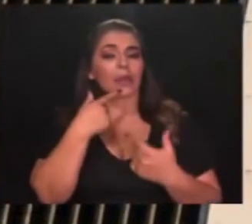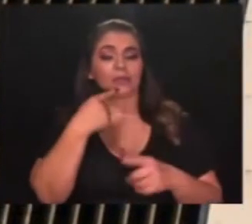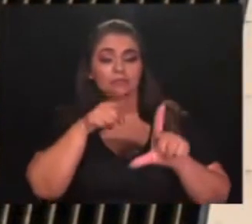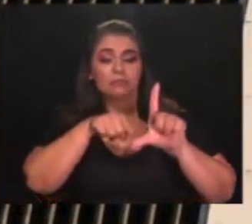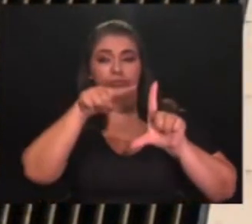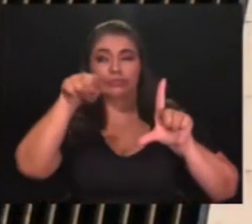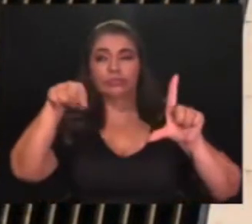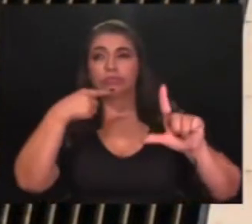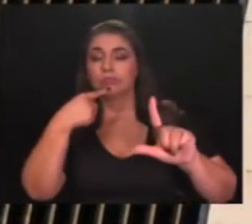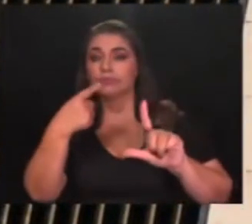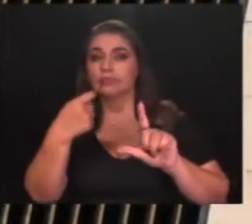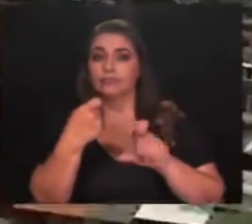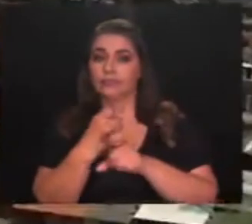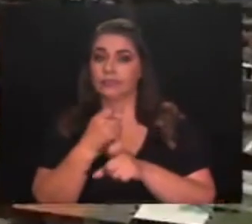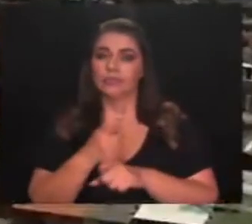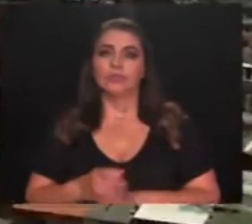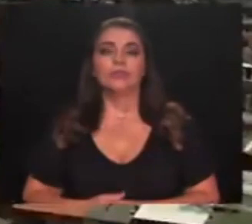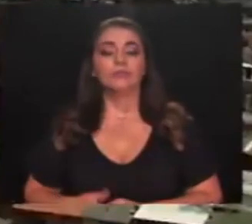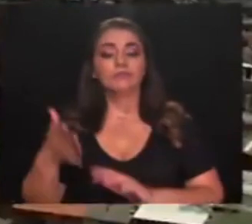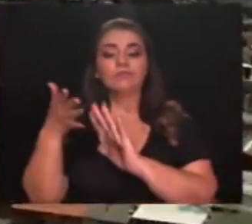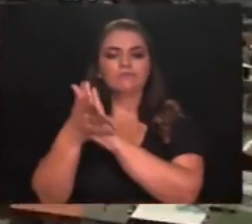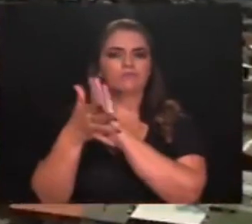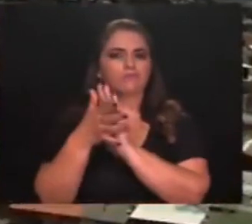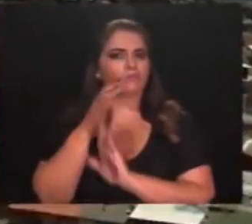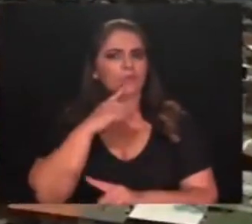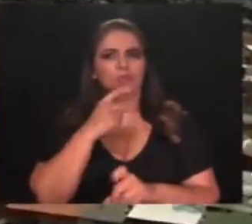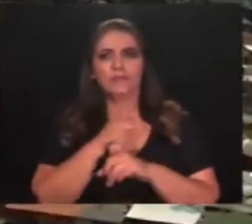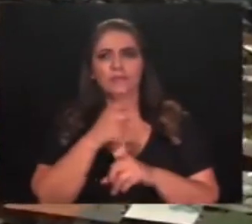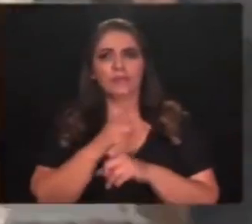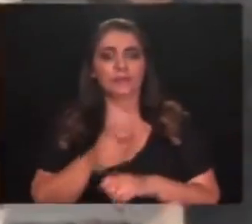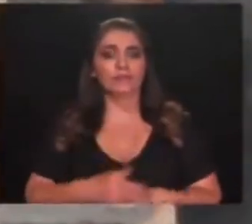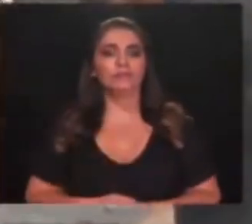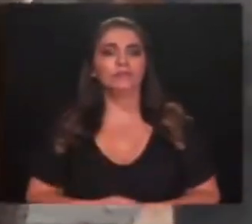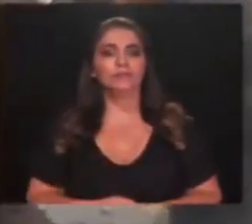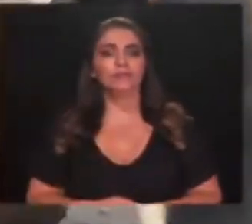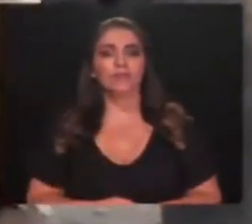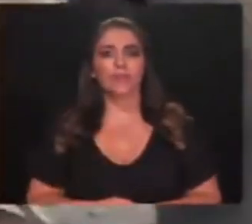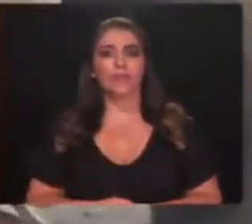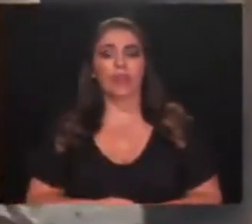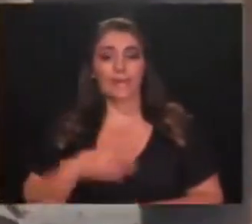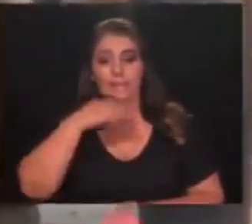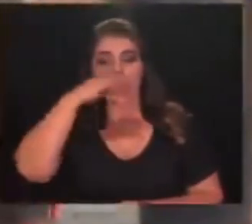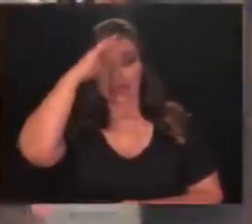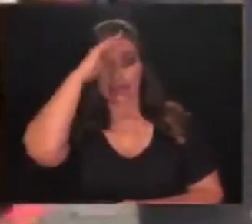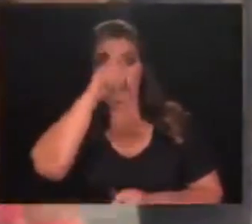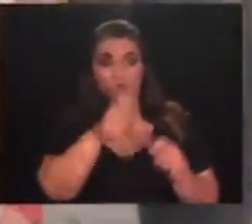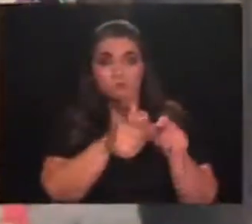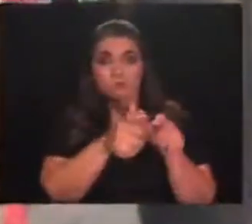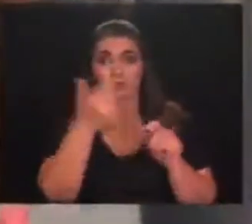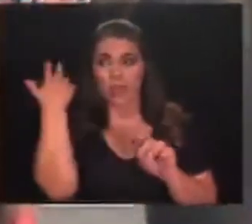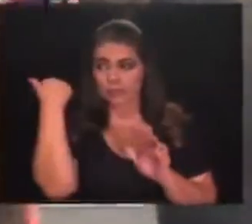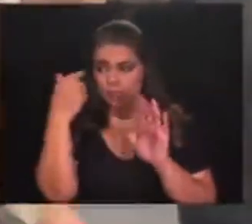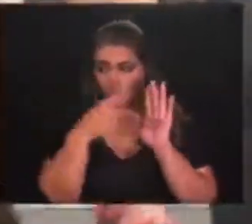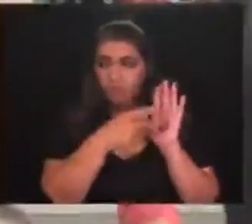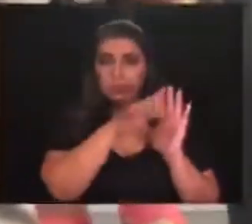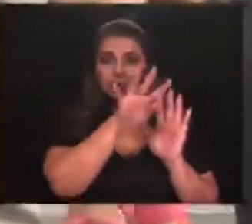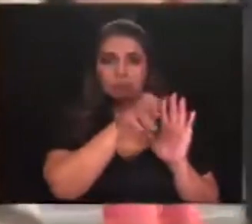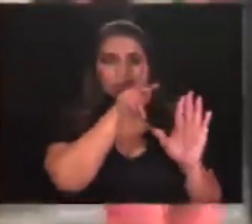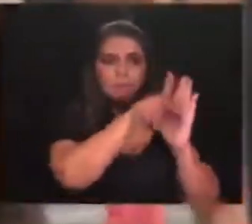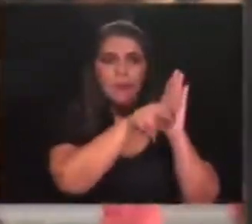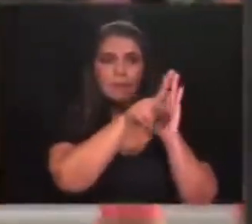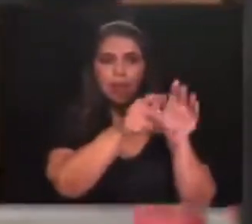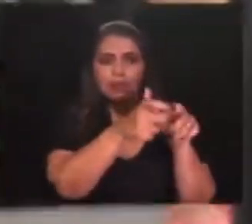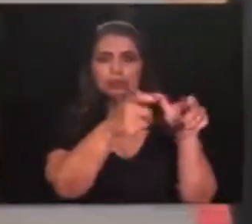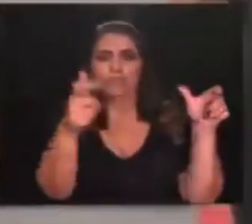El informe tiene una cifra preocupante. Un gran porcentaje de los homicidios cometidos en Medellín en el 2019, las mujeres